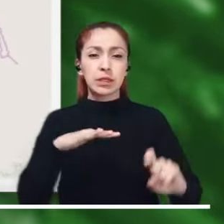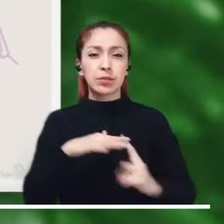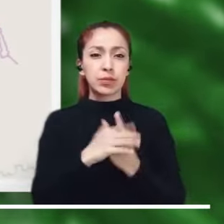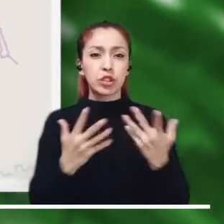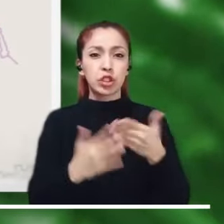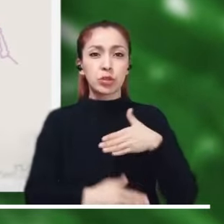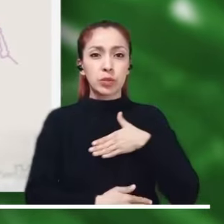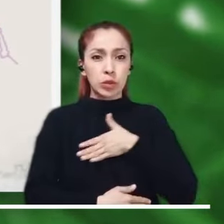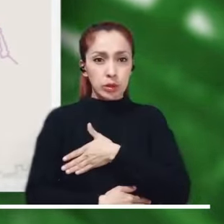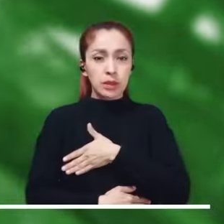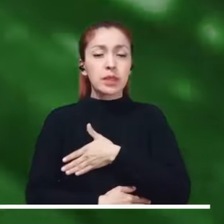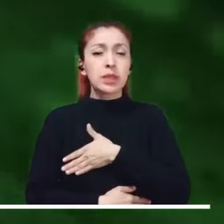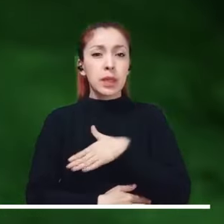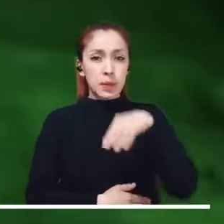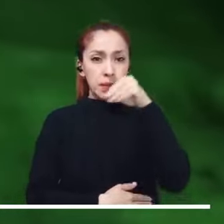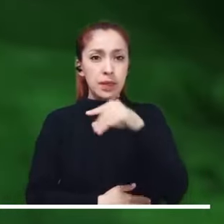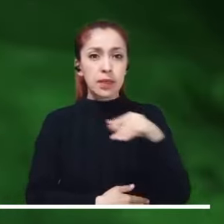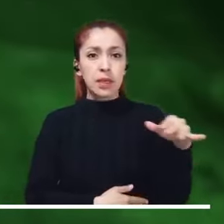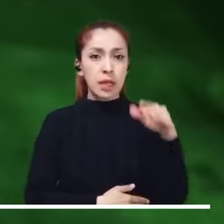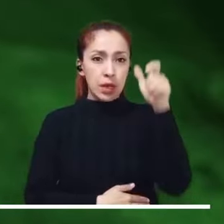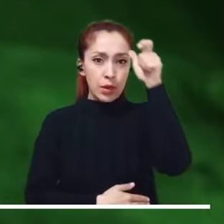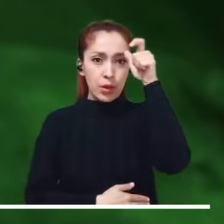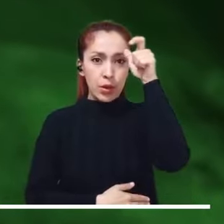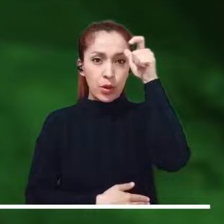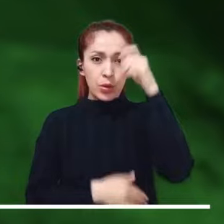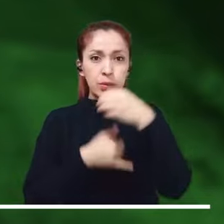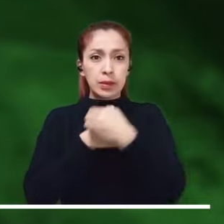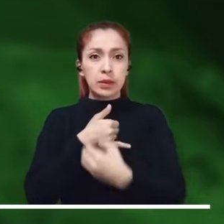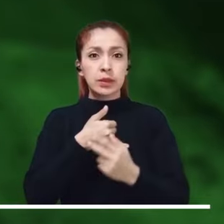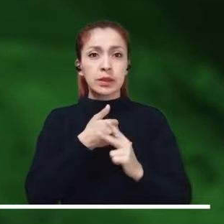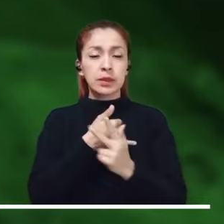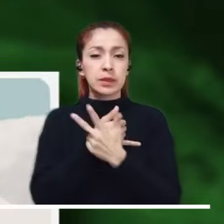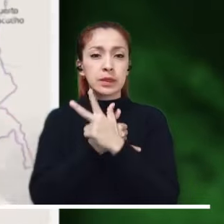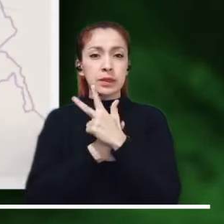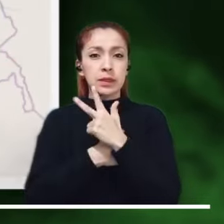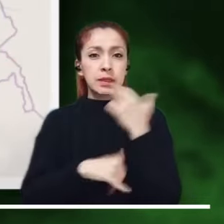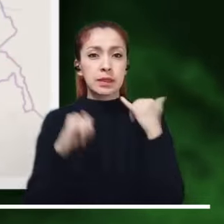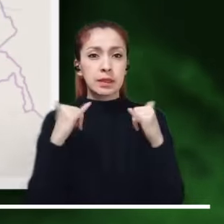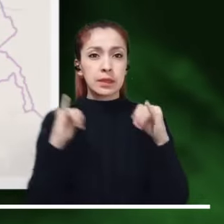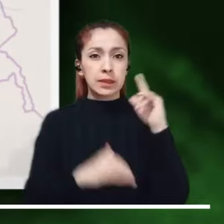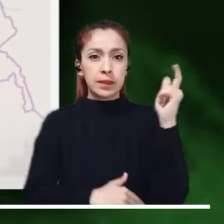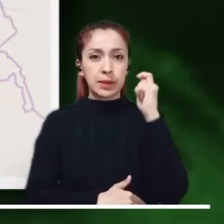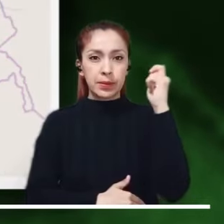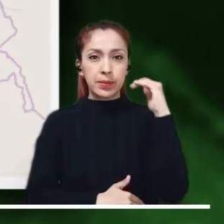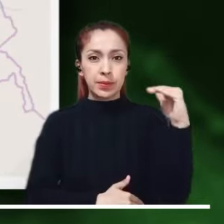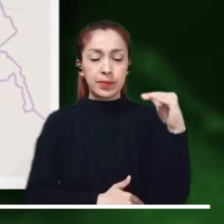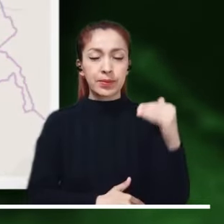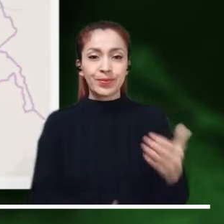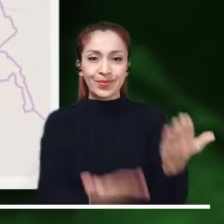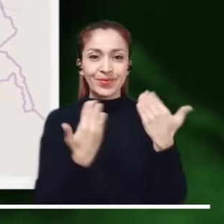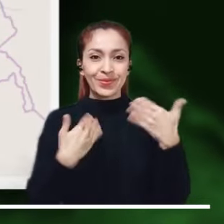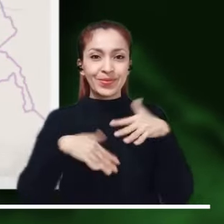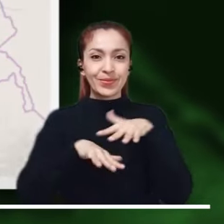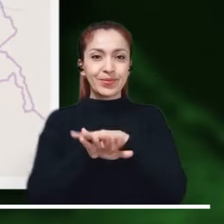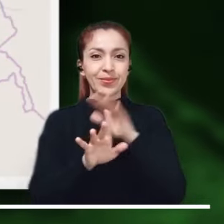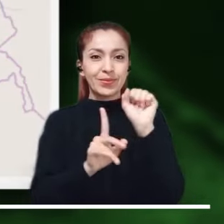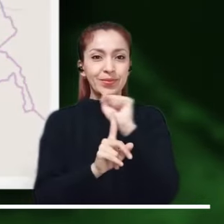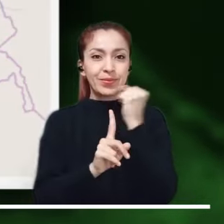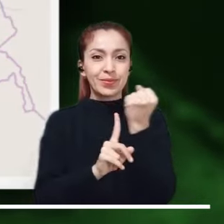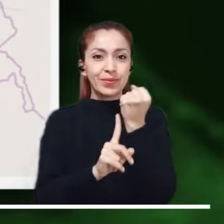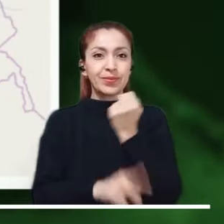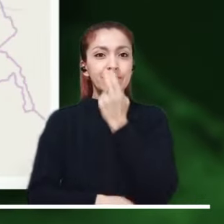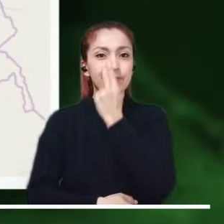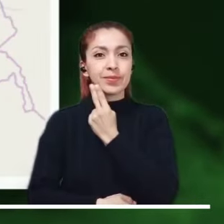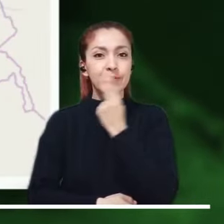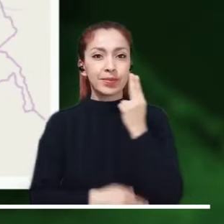Alerta roja por los deslizamientos que podrían presentarse en Bolívar, Magdalena, Córdoba, el Pacífico, Los